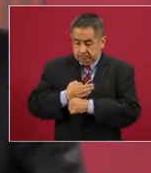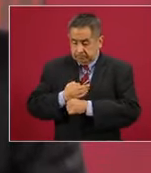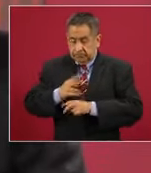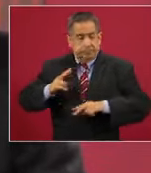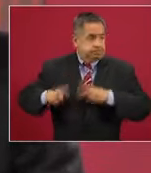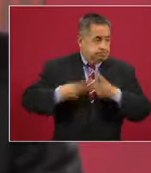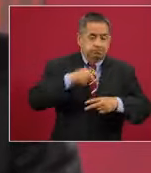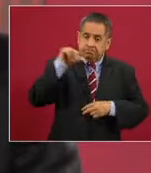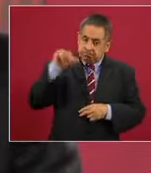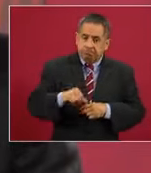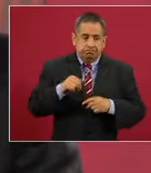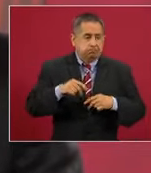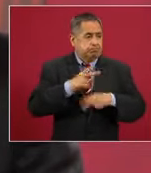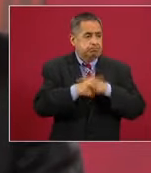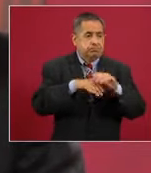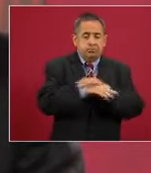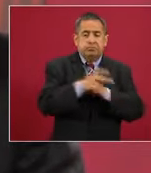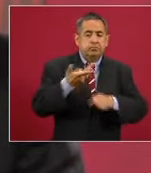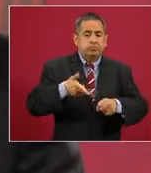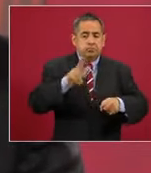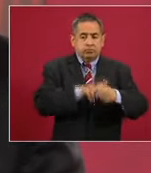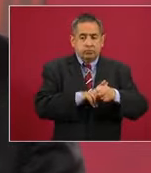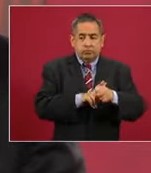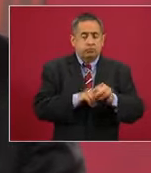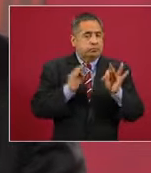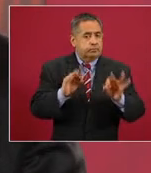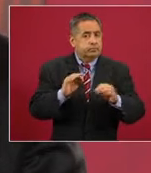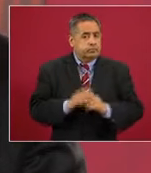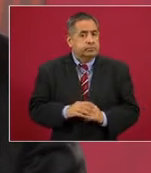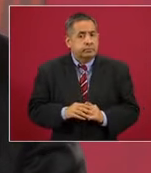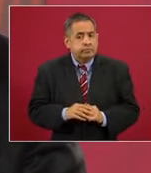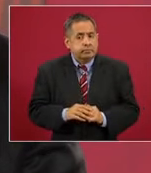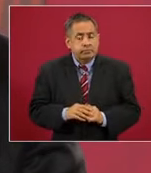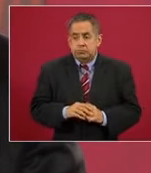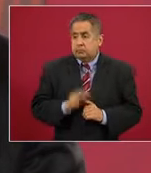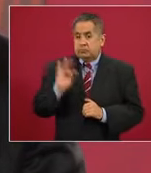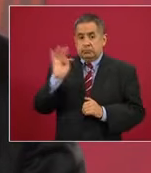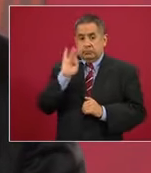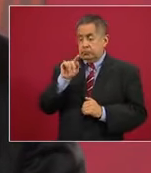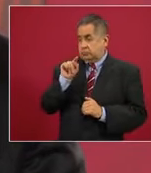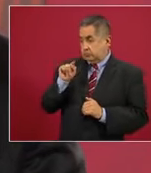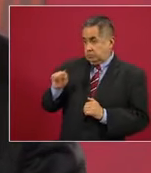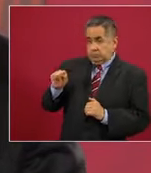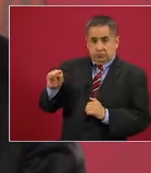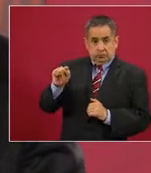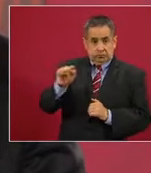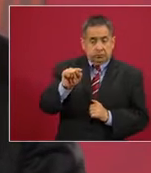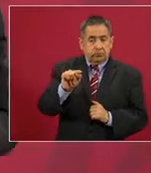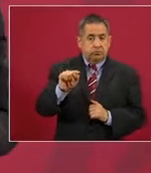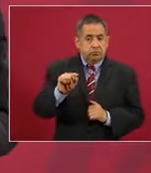a quienes están